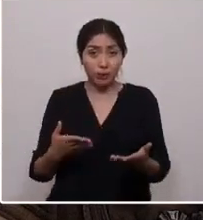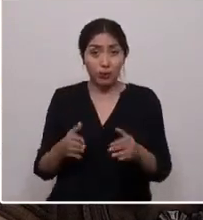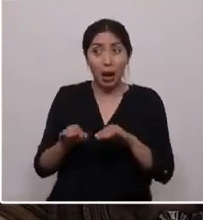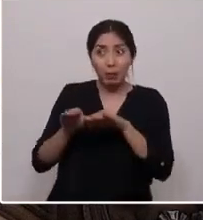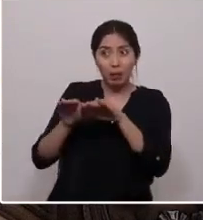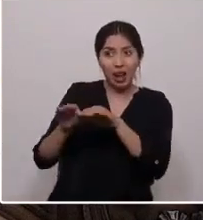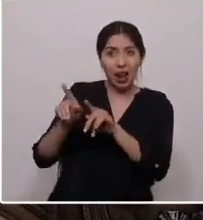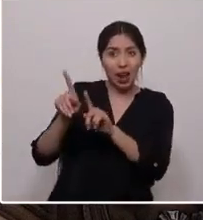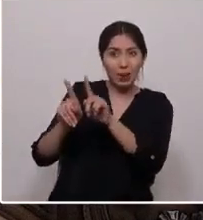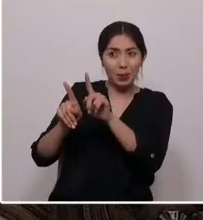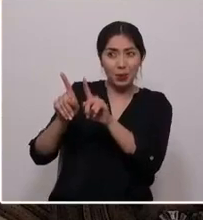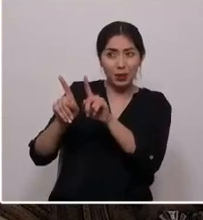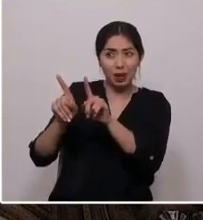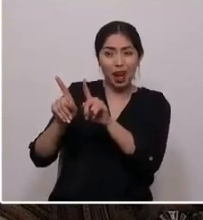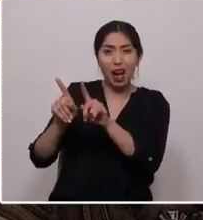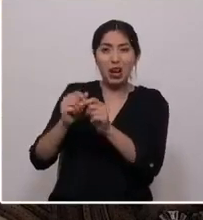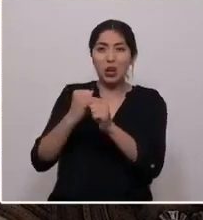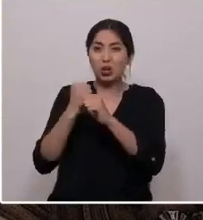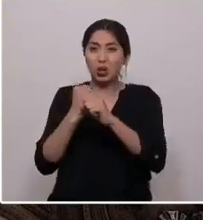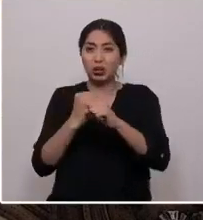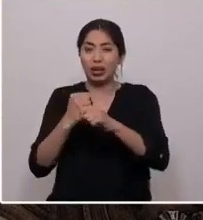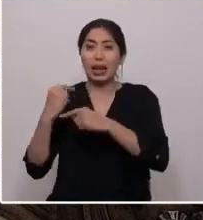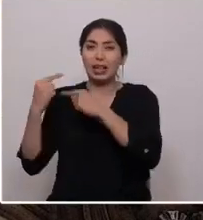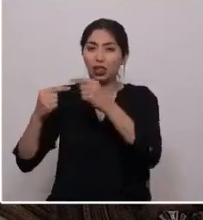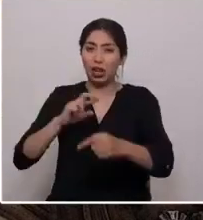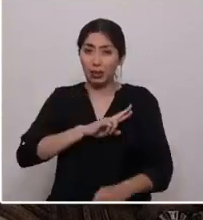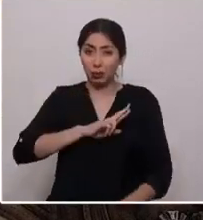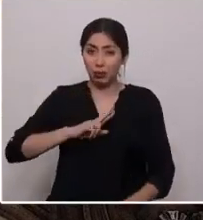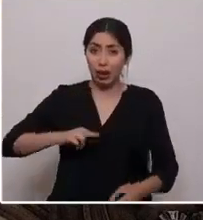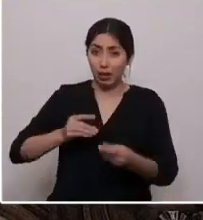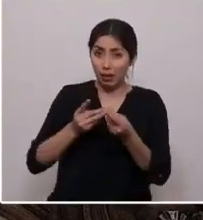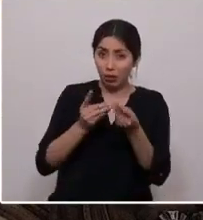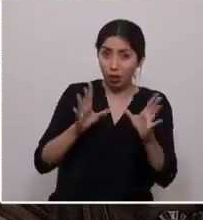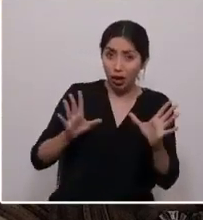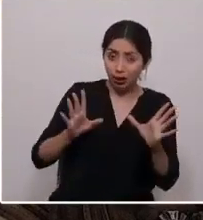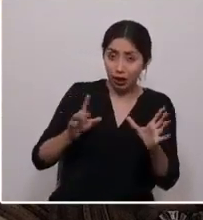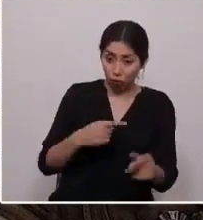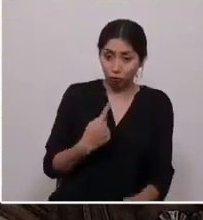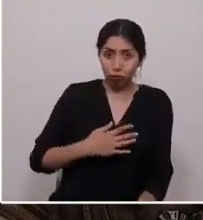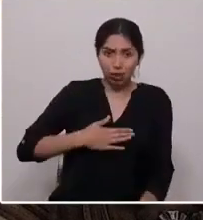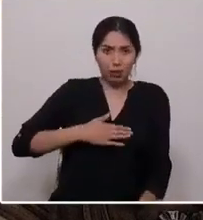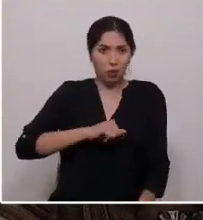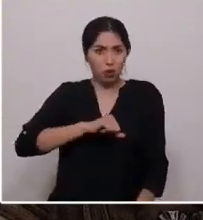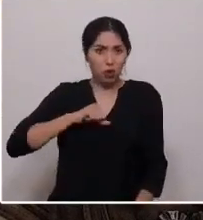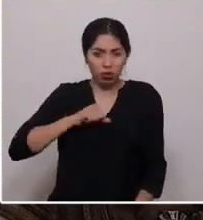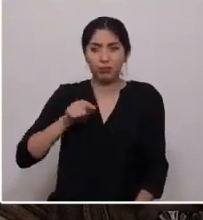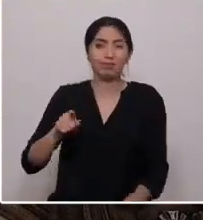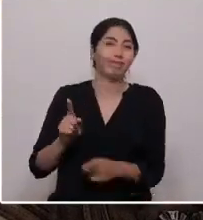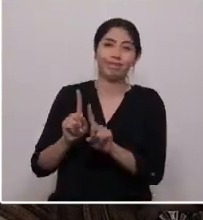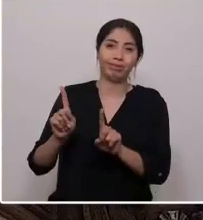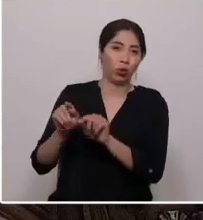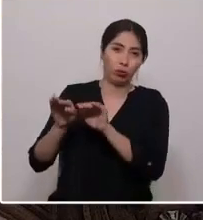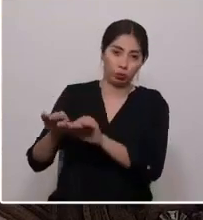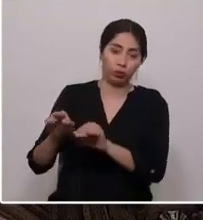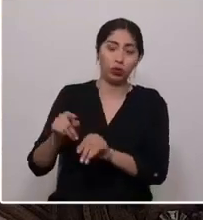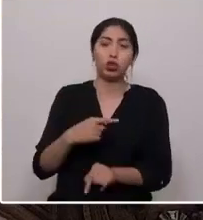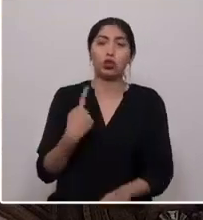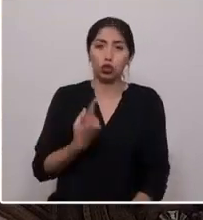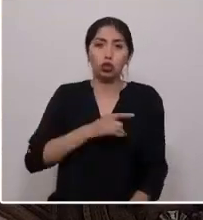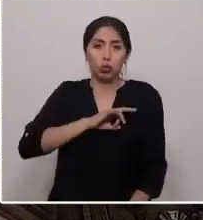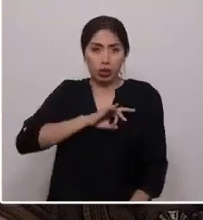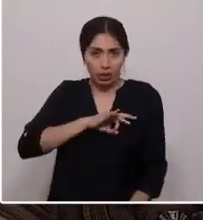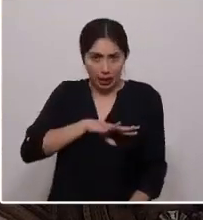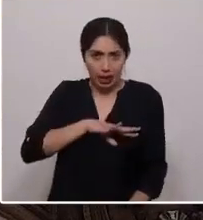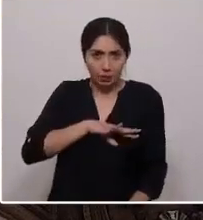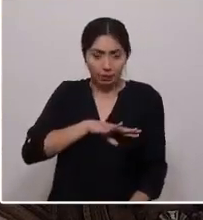con una historia republicana y democrática de la cual nos sentimos orgullosos de decir que somos chilenos y que hacen de nuestro Chile